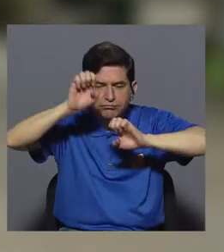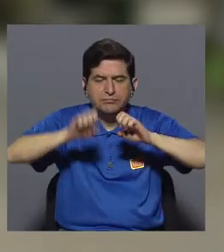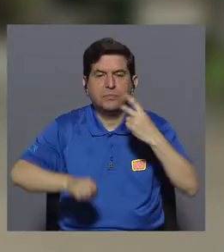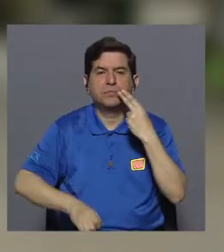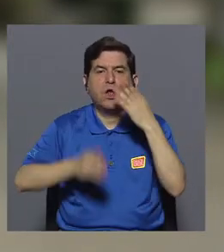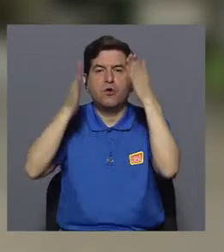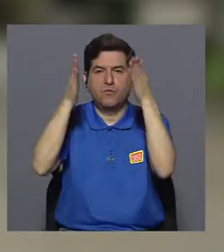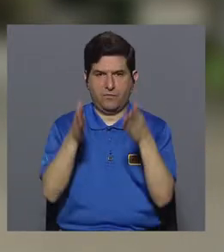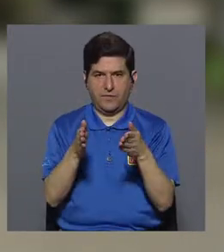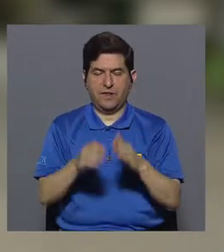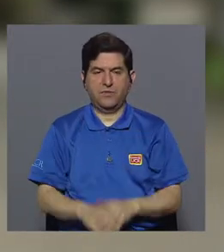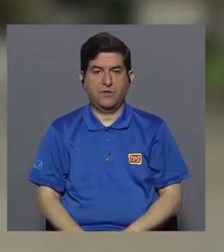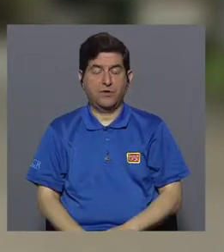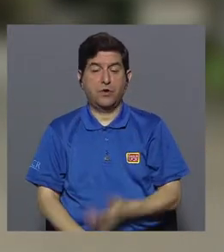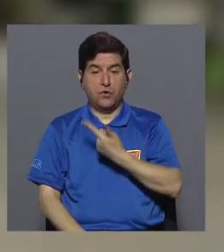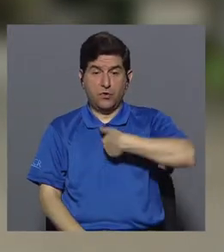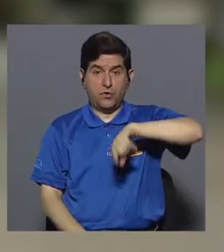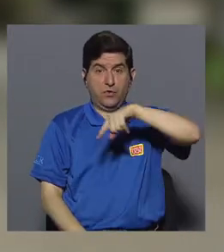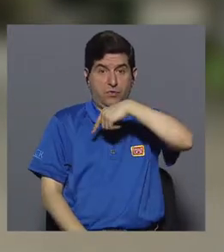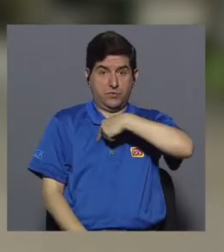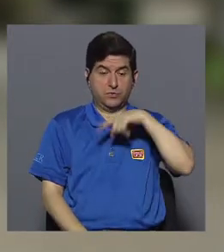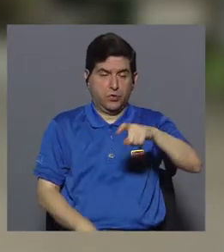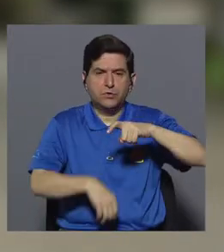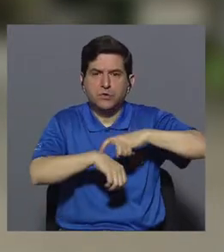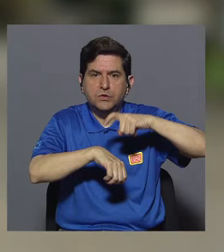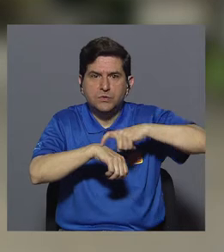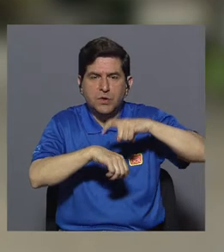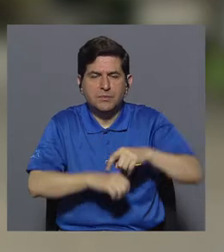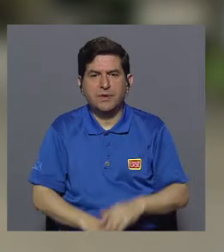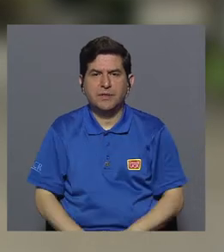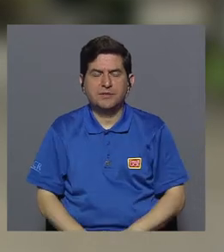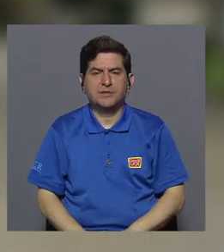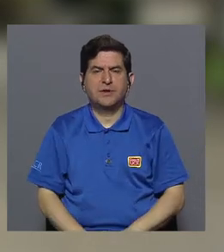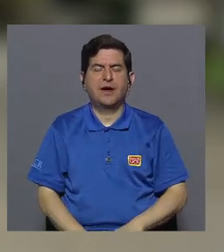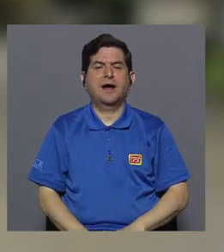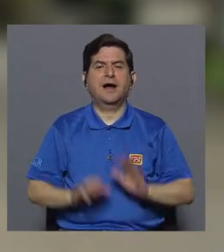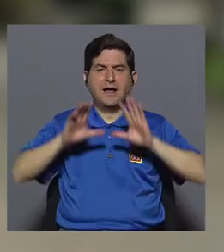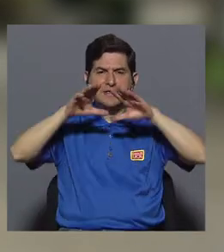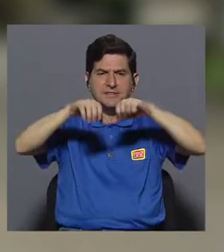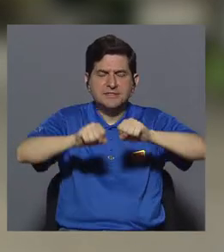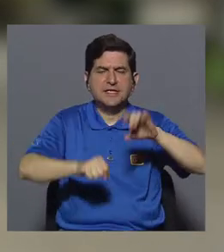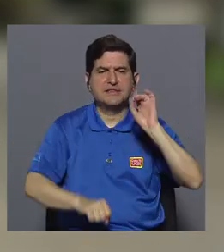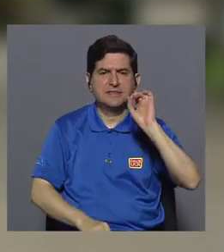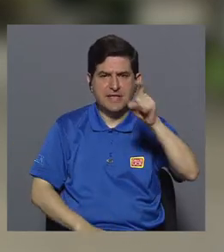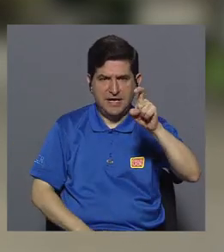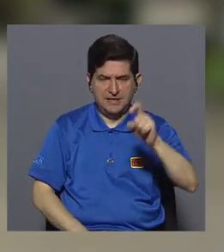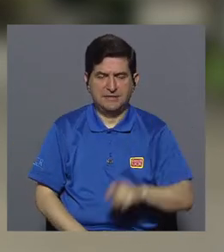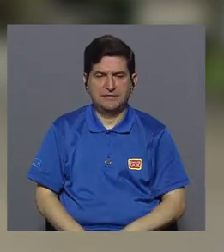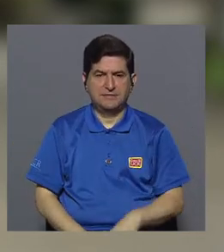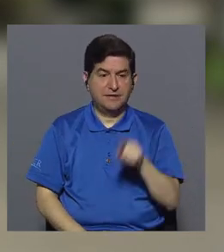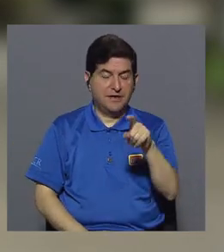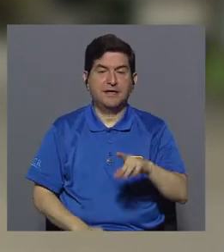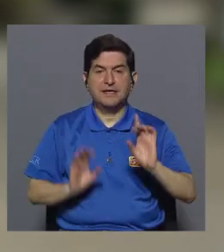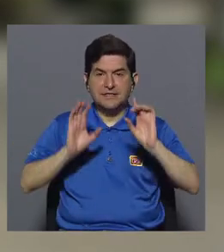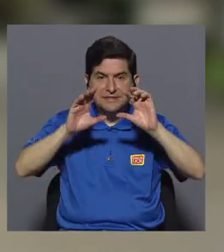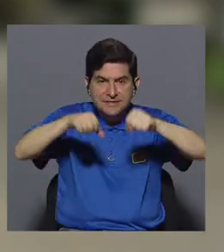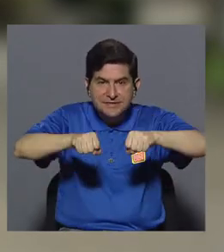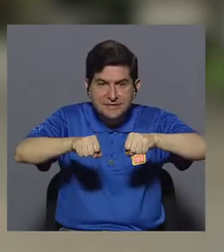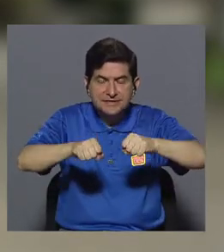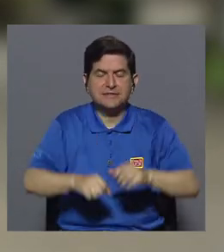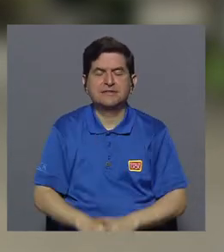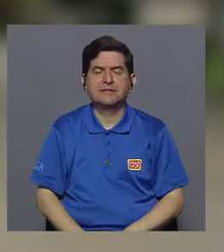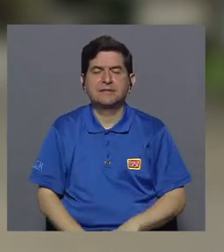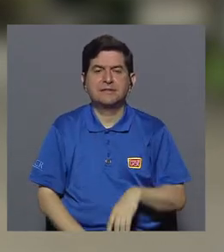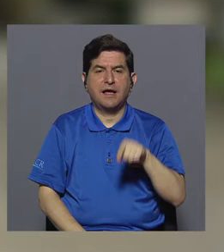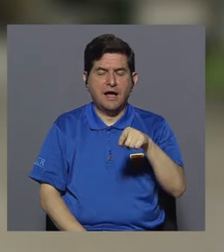evaluación del fumador. En esta fase es donde nosotros realizamos la cita diagnóstica, por decirlo así, y en esa cita